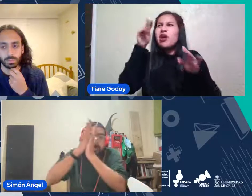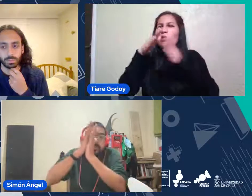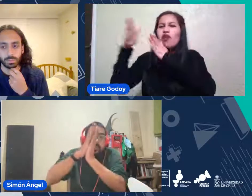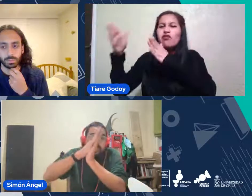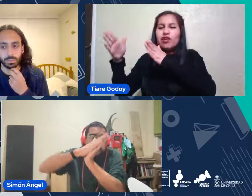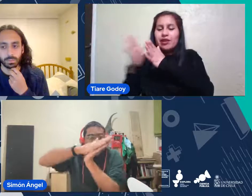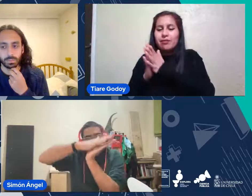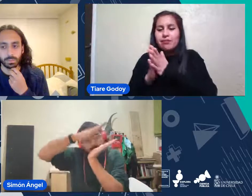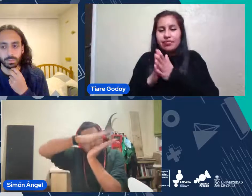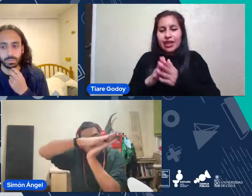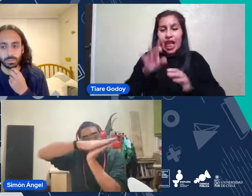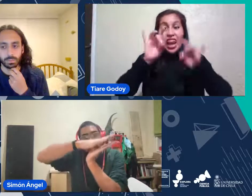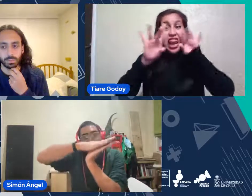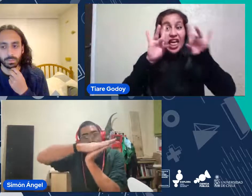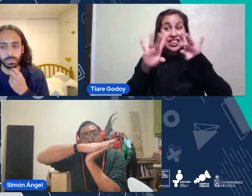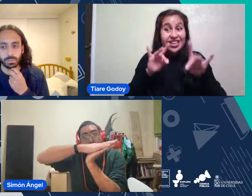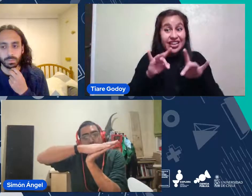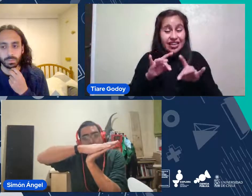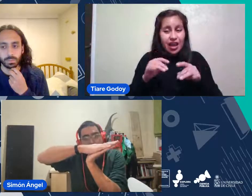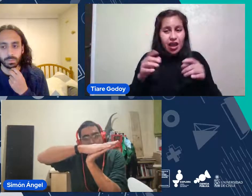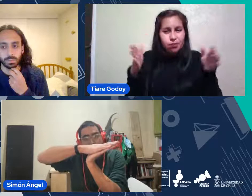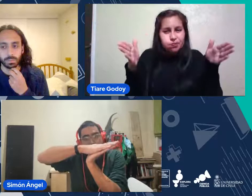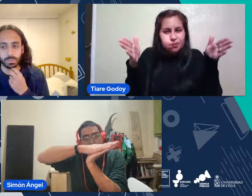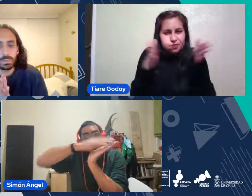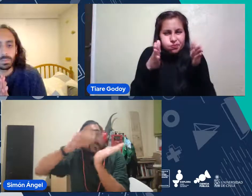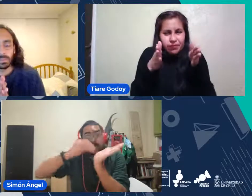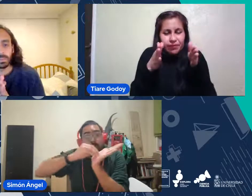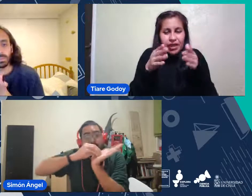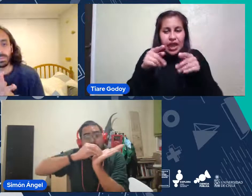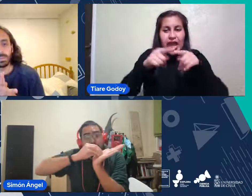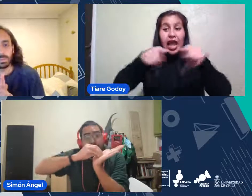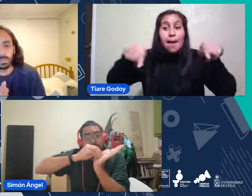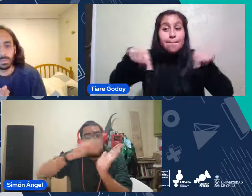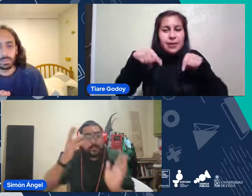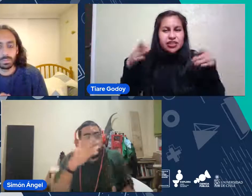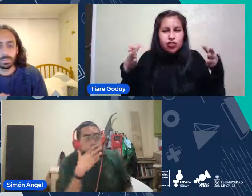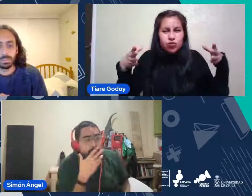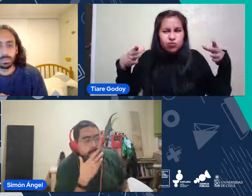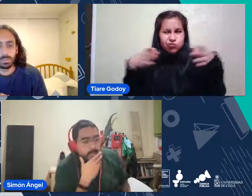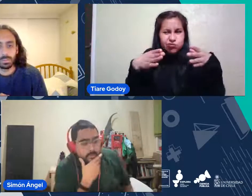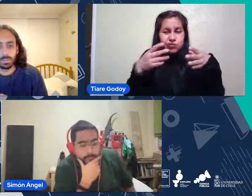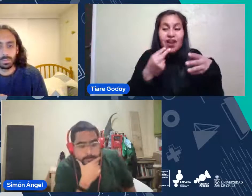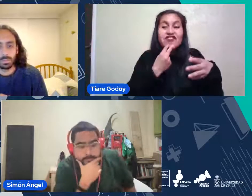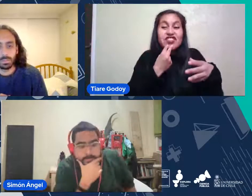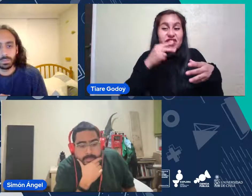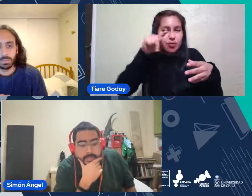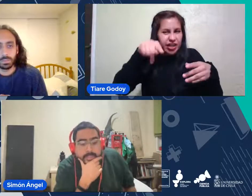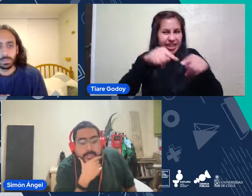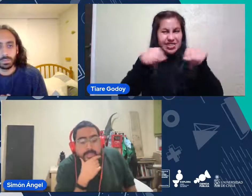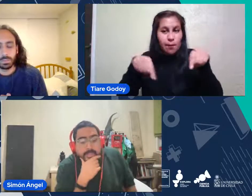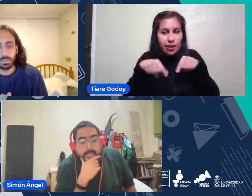Nuestra Galaxia Está Concentrada En Un Espacio Muy Estrecho Y Vivimos Justamente En Ese Espacio Estrecho